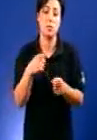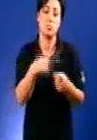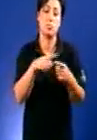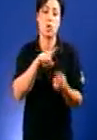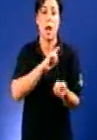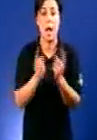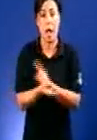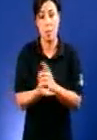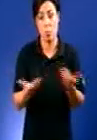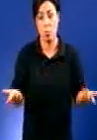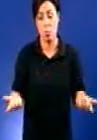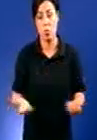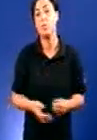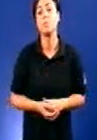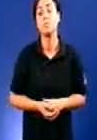Tal como foi... Silencio, por favor. Alors...